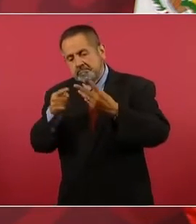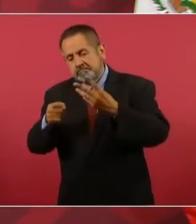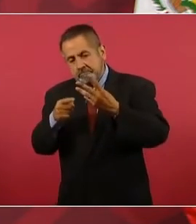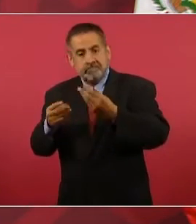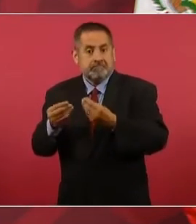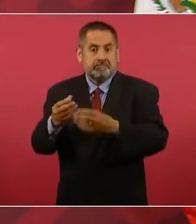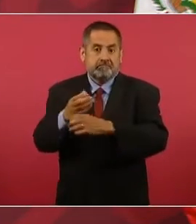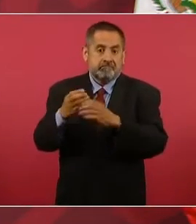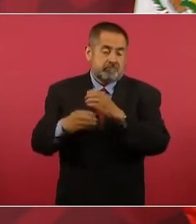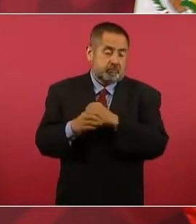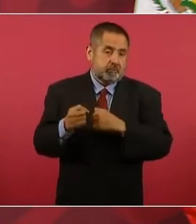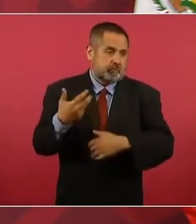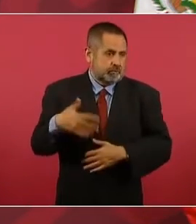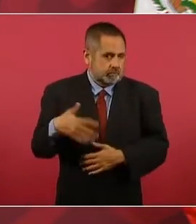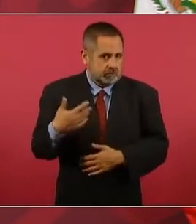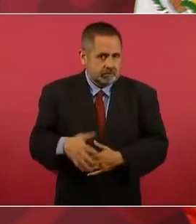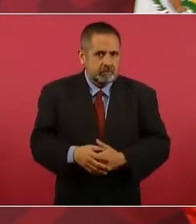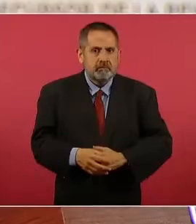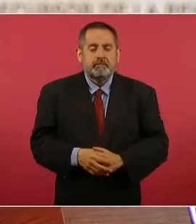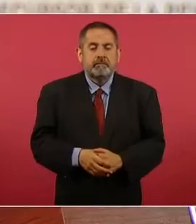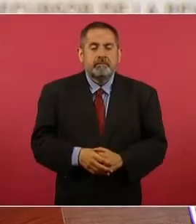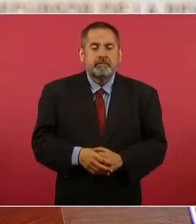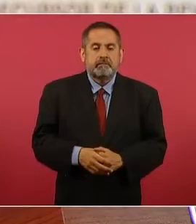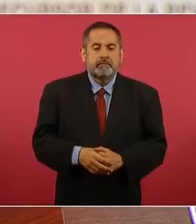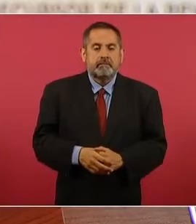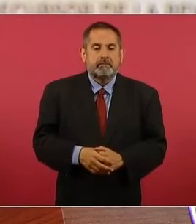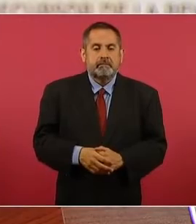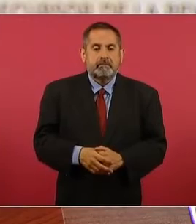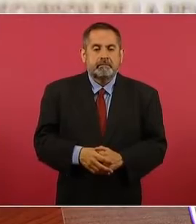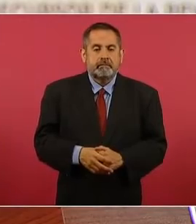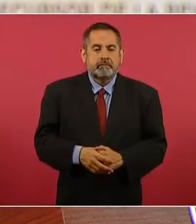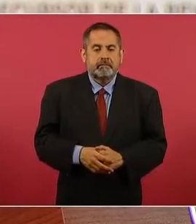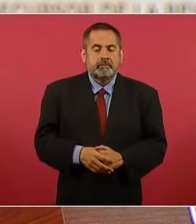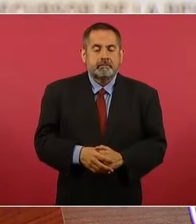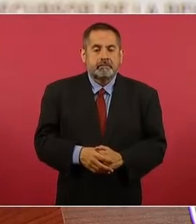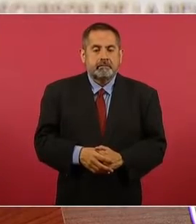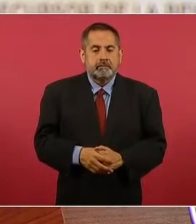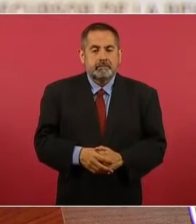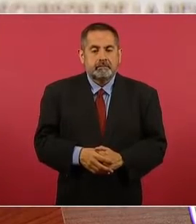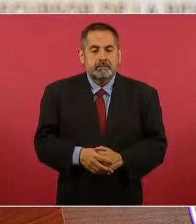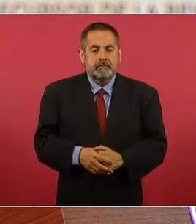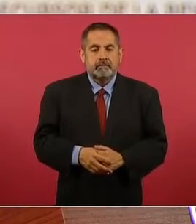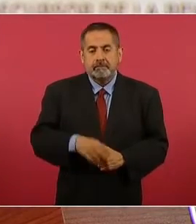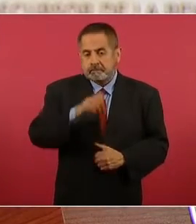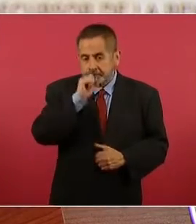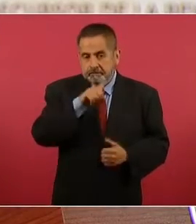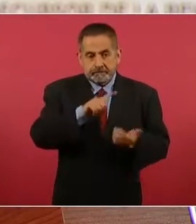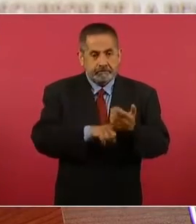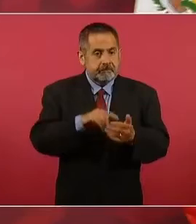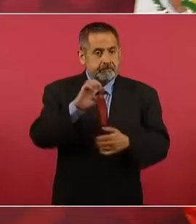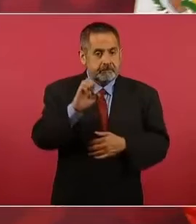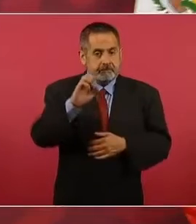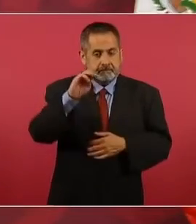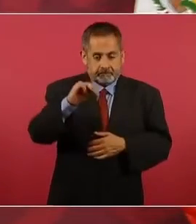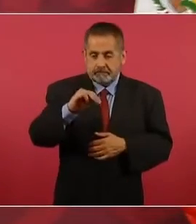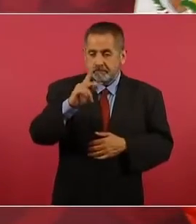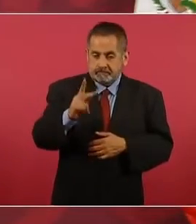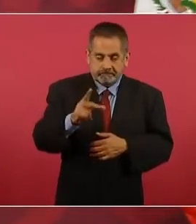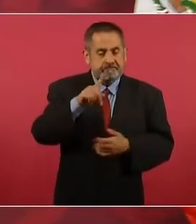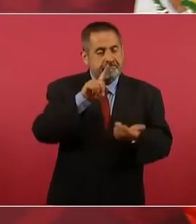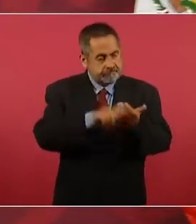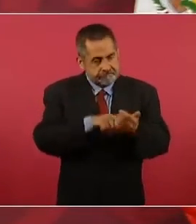que también los del Estado Mayor habían tenido que ver